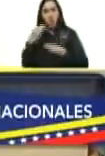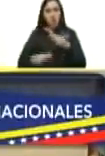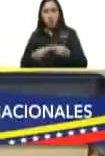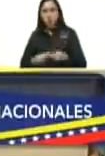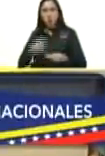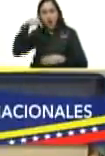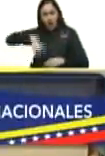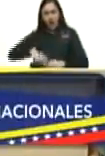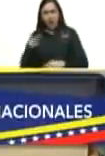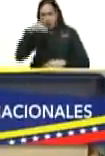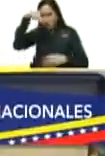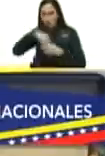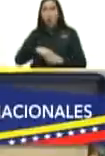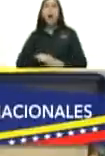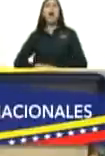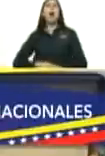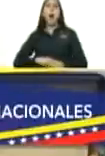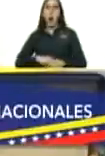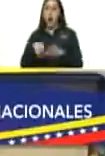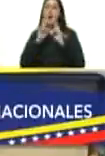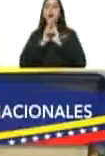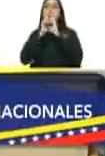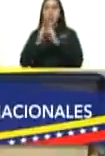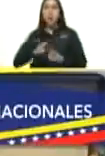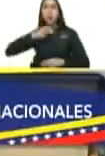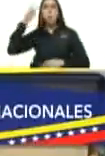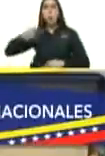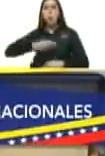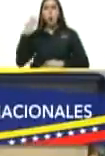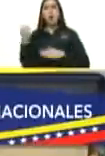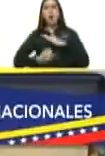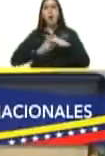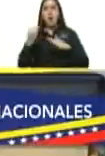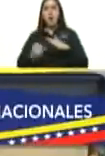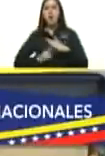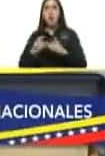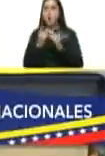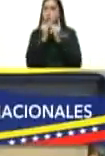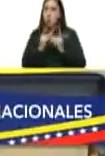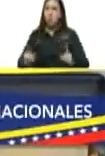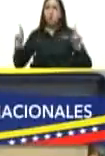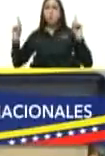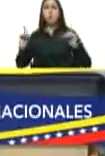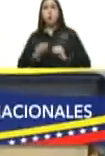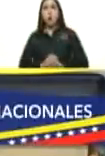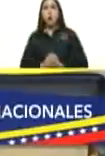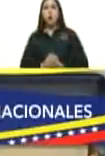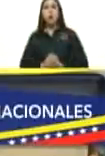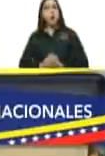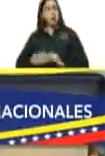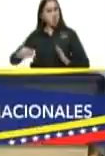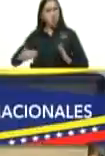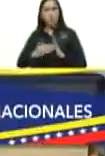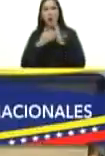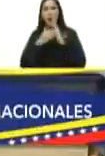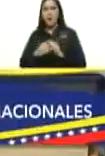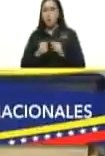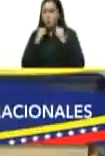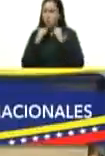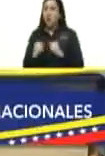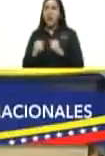tendrás la respuesta política institucional y diplomática contundente que Venezuela